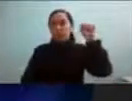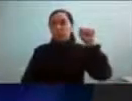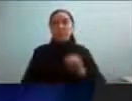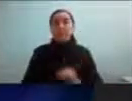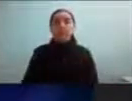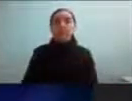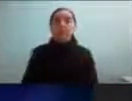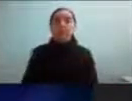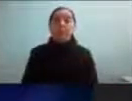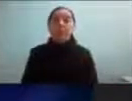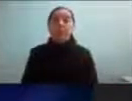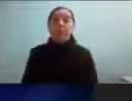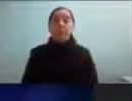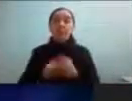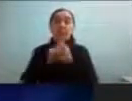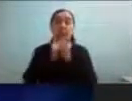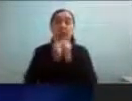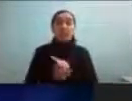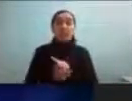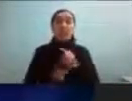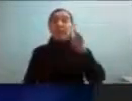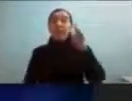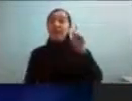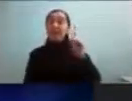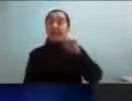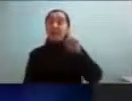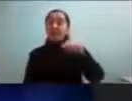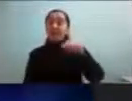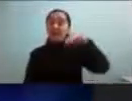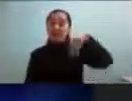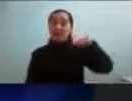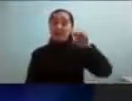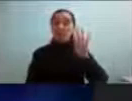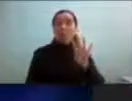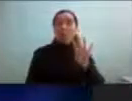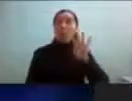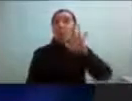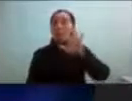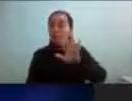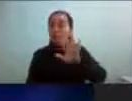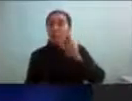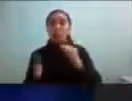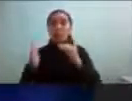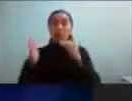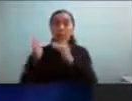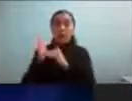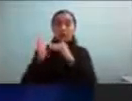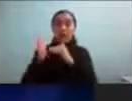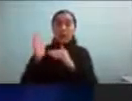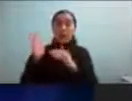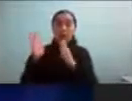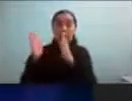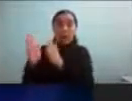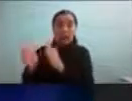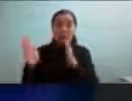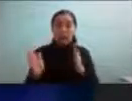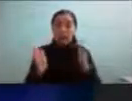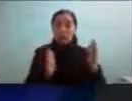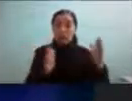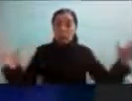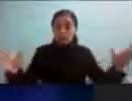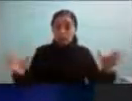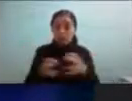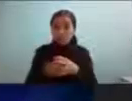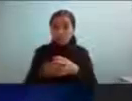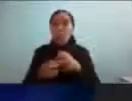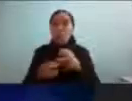DSM4 al DSM5 es que todas las categorías pasaron a una sola a trastornos del espectro autista con